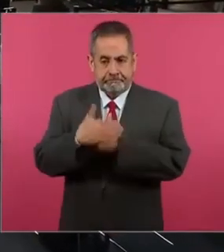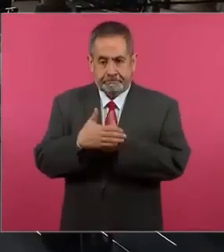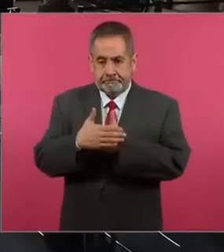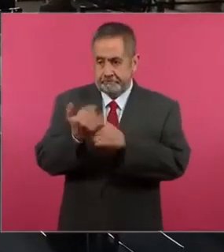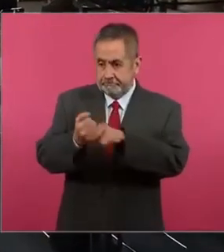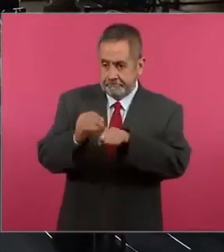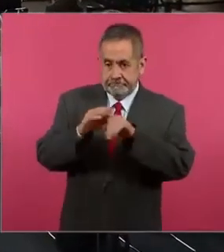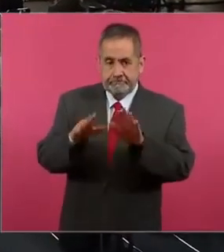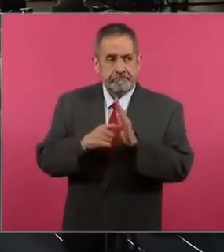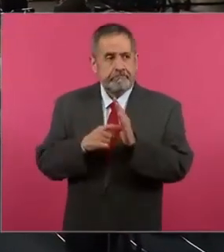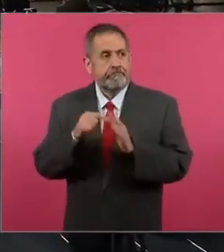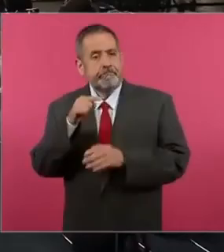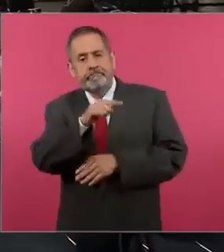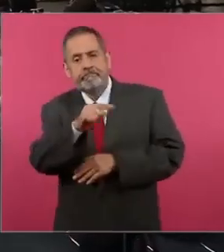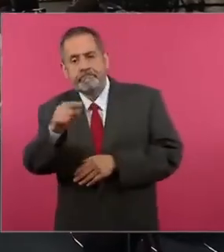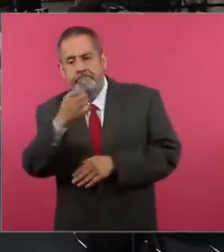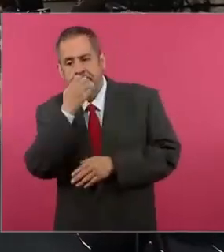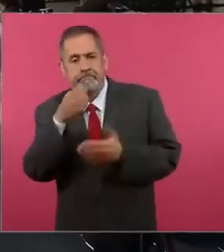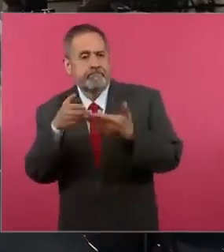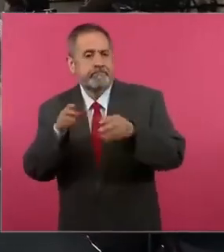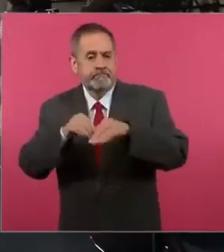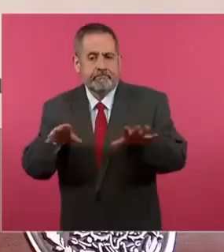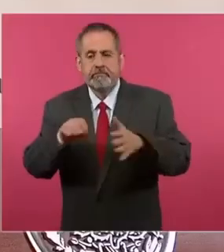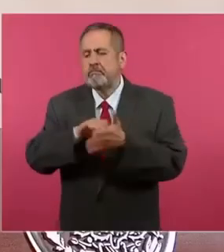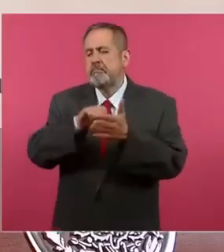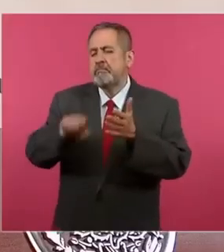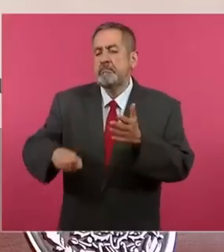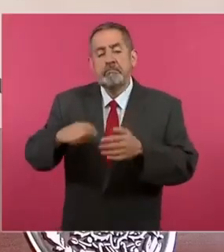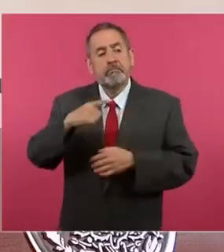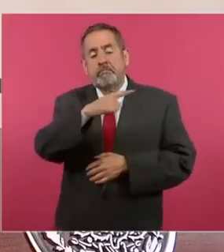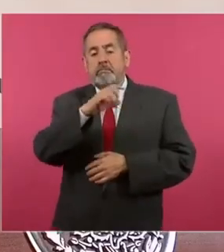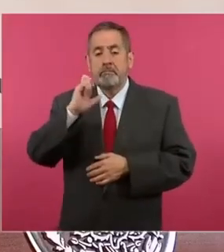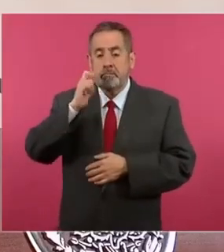un amparo, como el caso de Chihuahua,